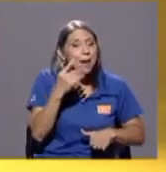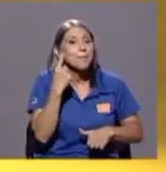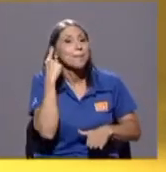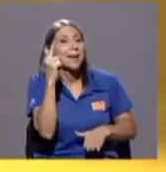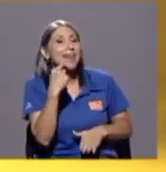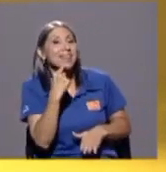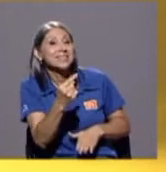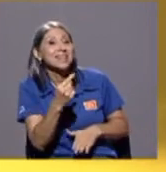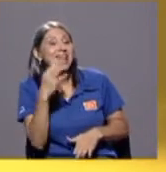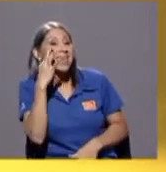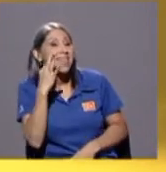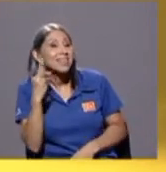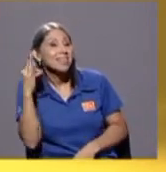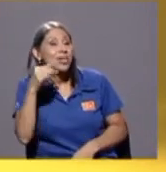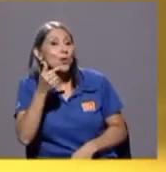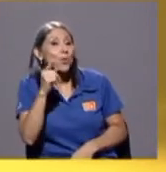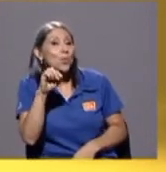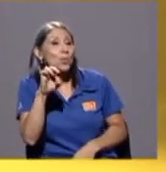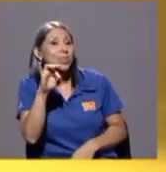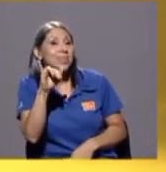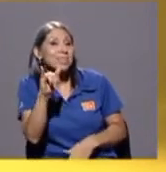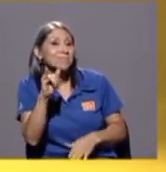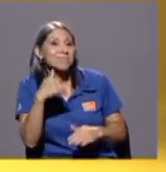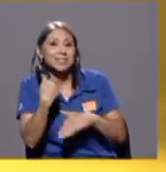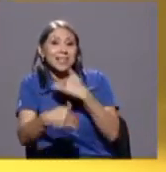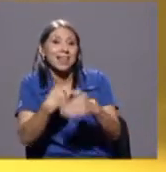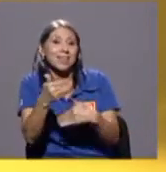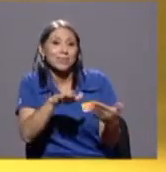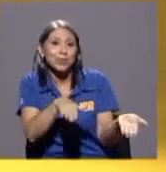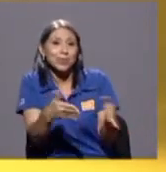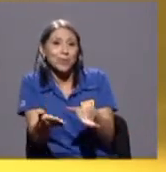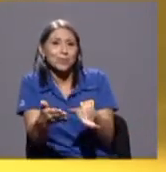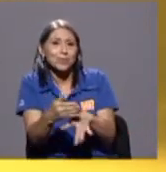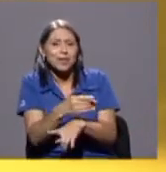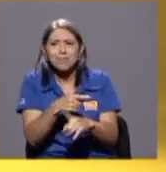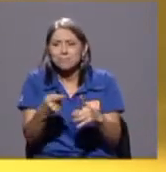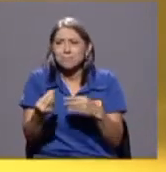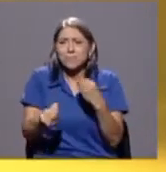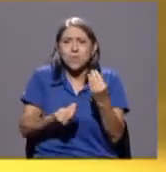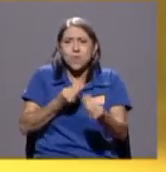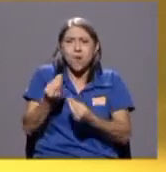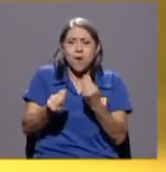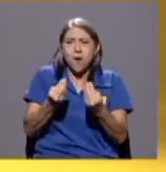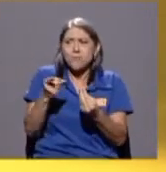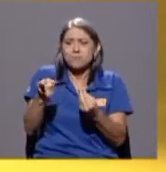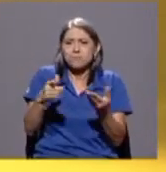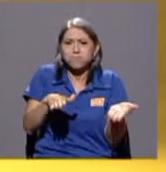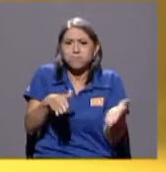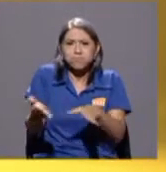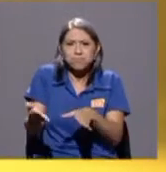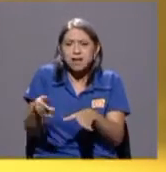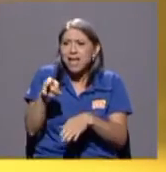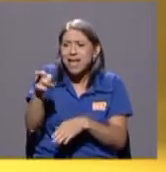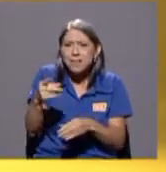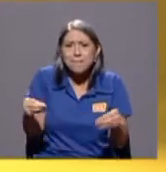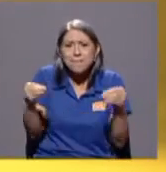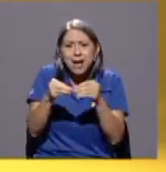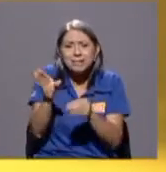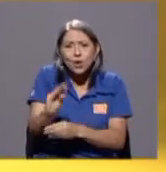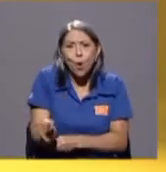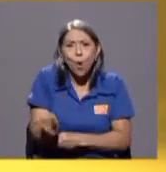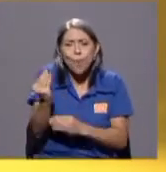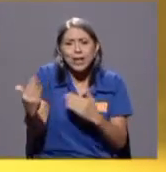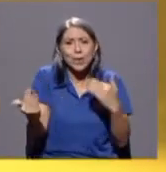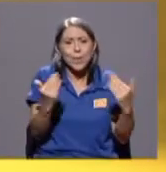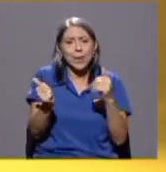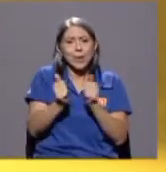no se valía porque él es mucho más joven que yo pero la vida es así